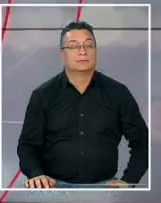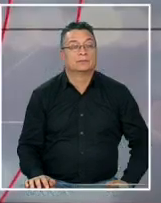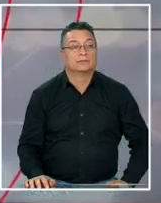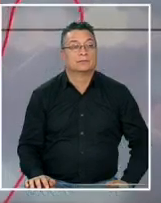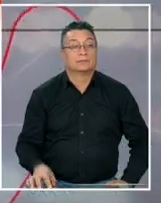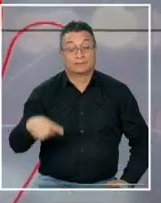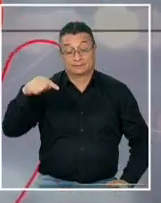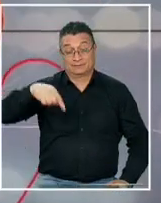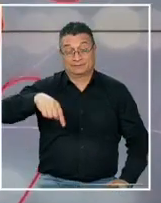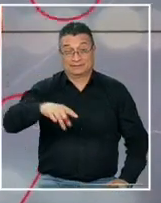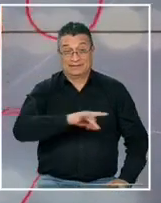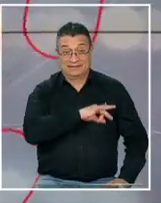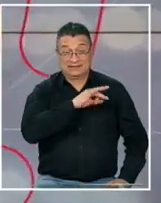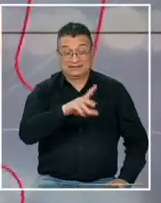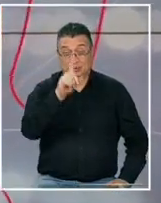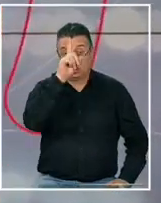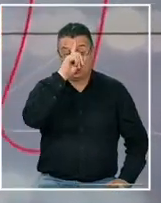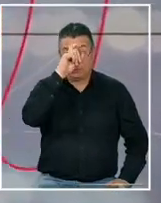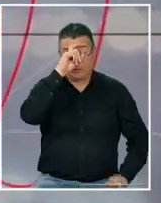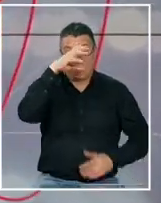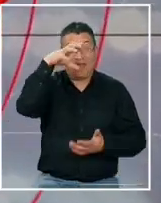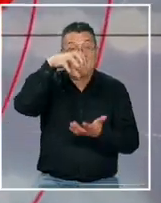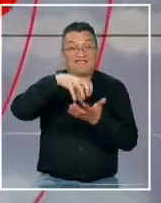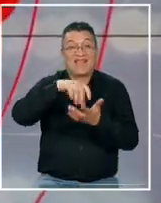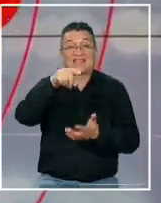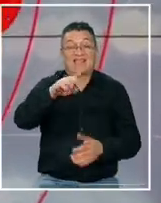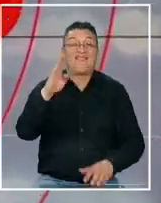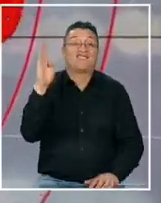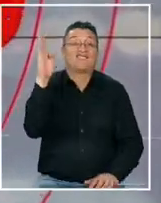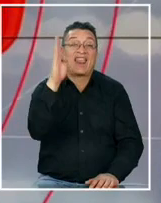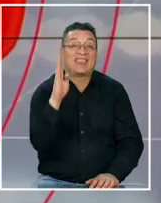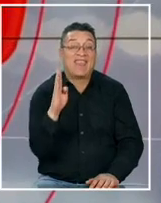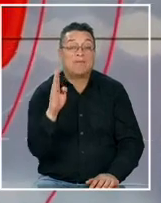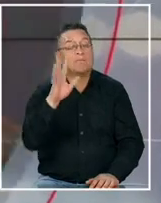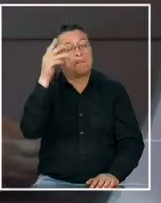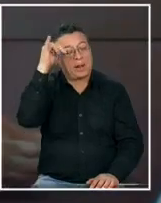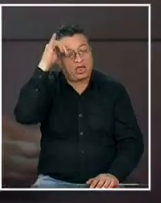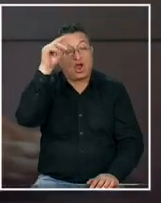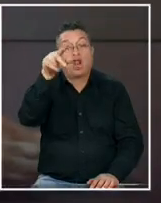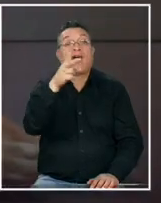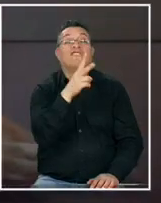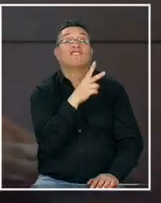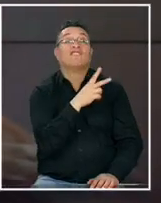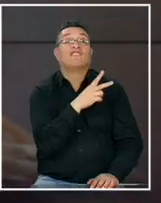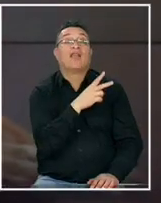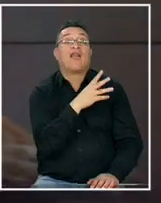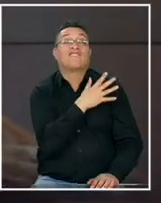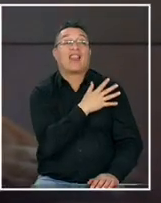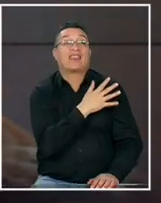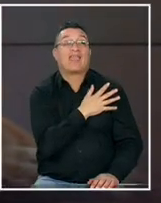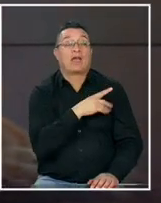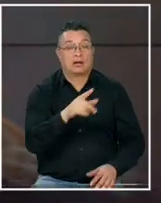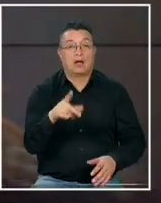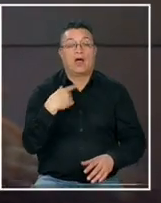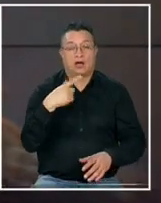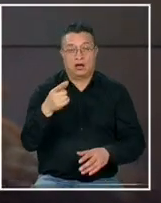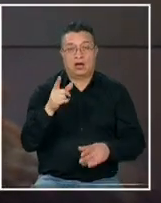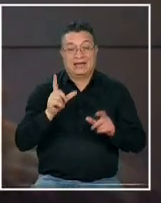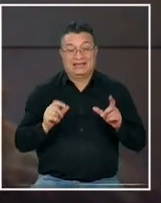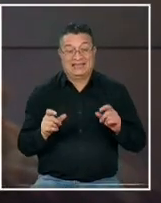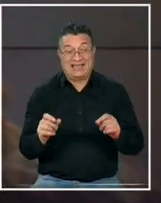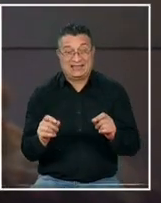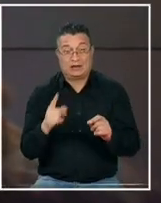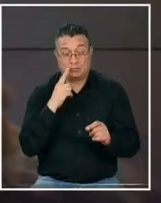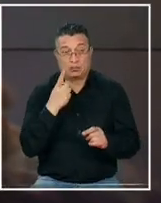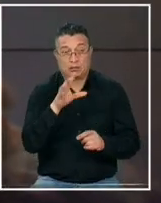y acá en nuestro país el hospital base de Valdivia instruyó un sumario a un grupo de oncólogos que realizó radioterapia en